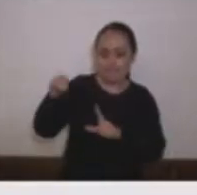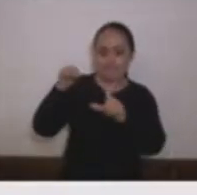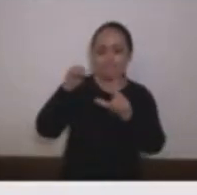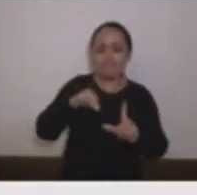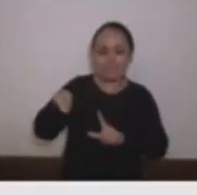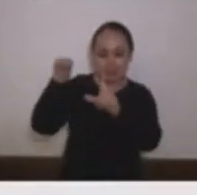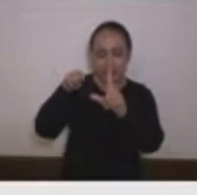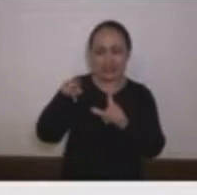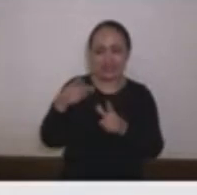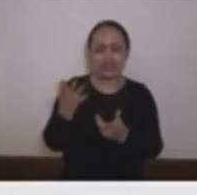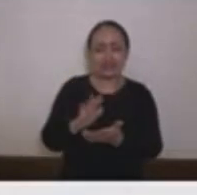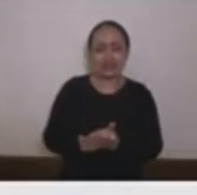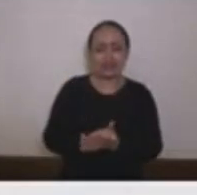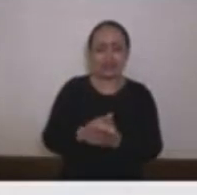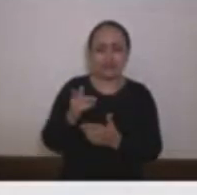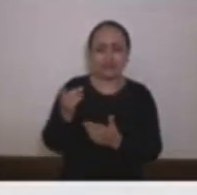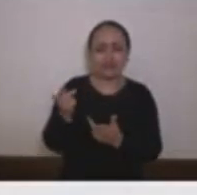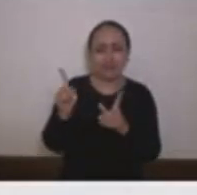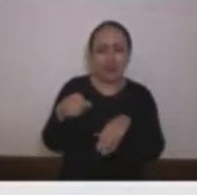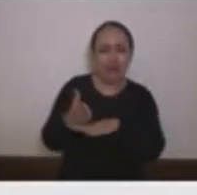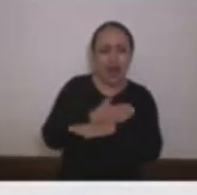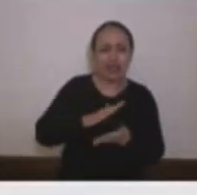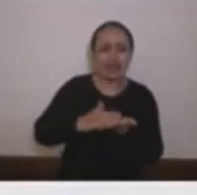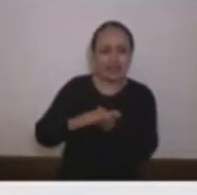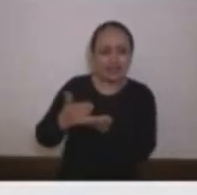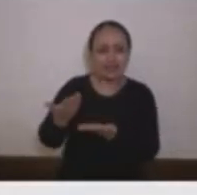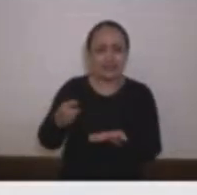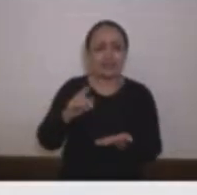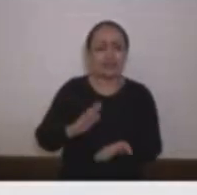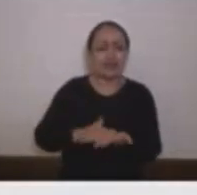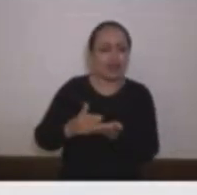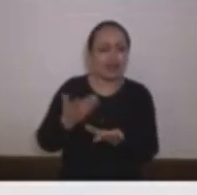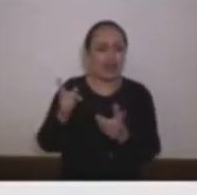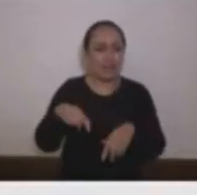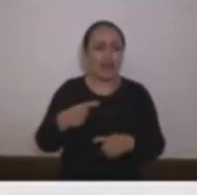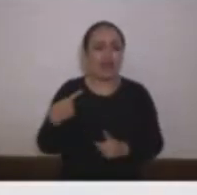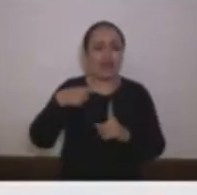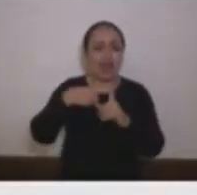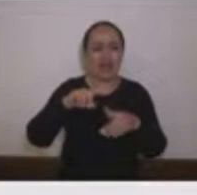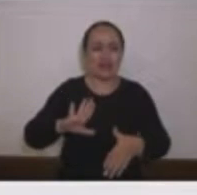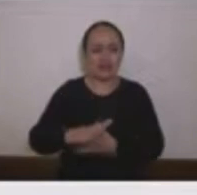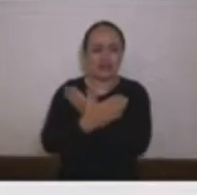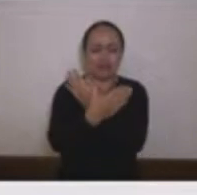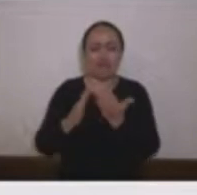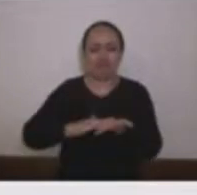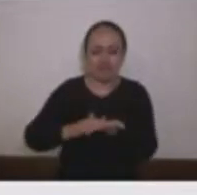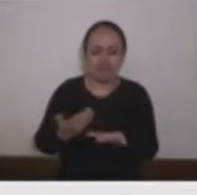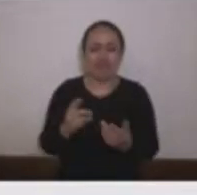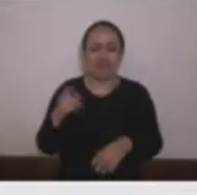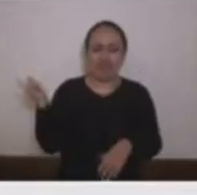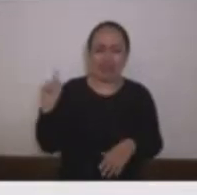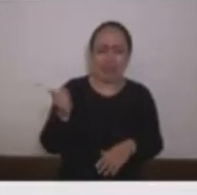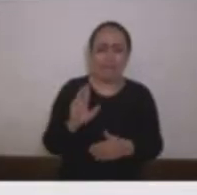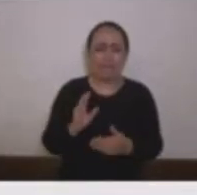delegado de notariado y registro además de registrador delegado para el registro civil y la identificación 90 puntos tiene una trayectoria de